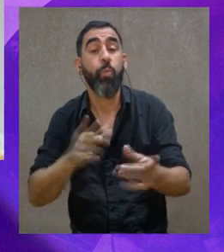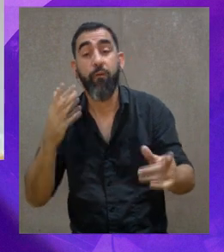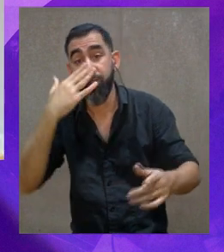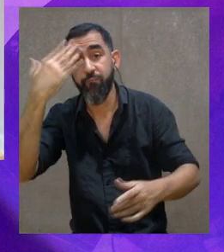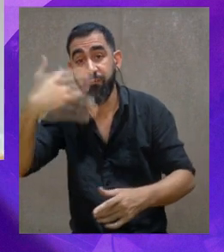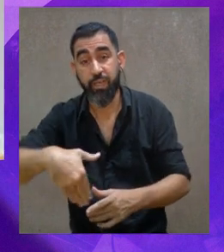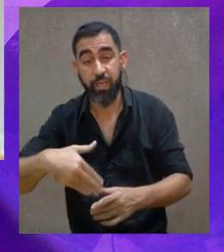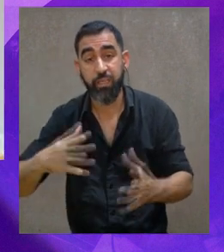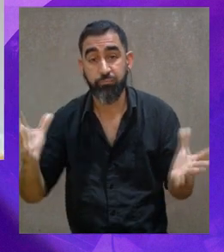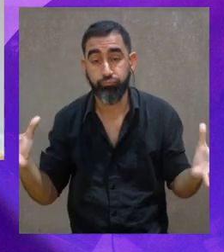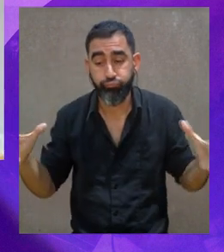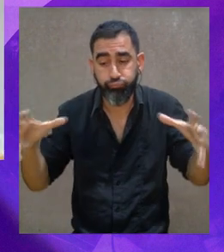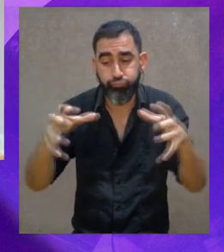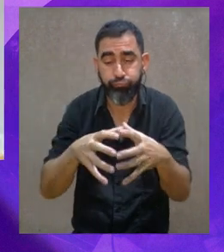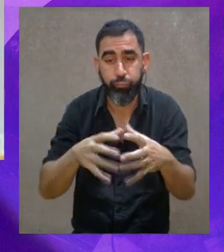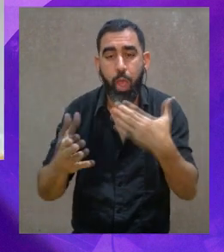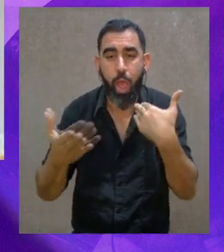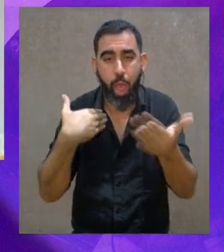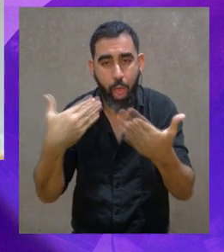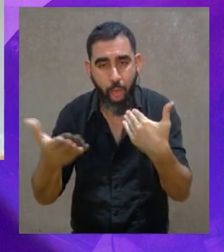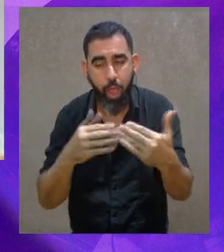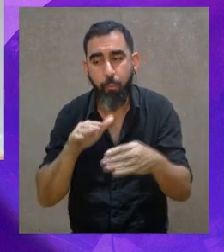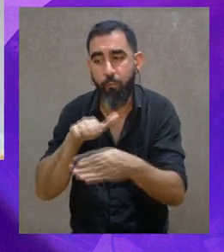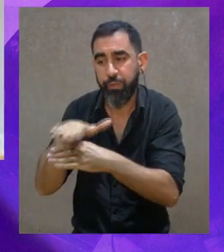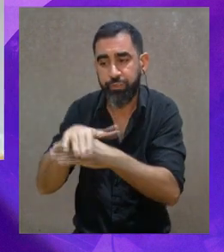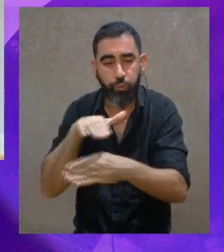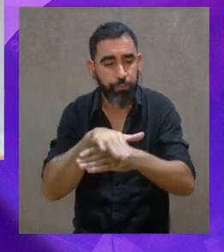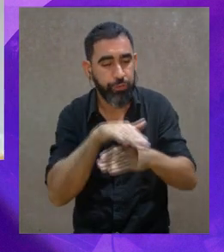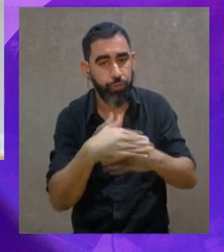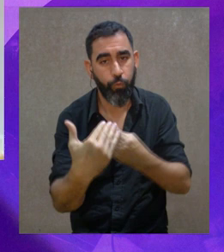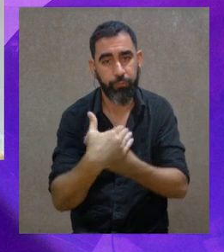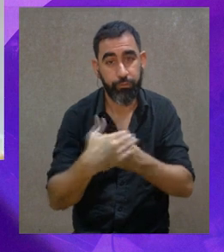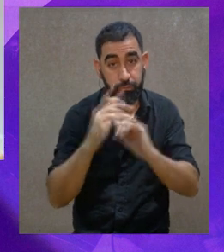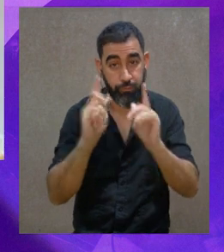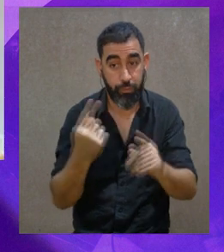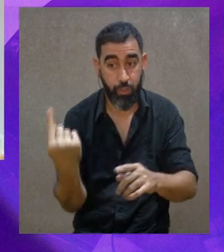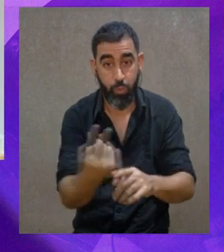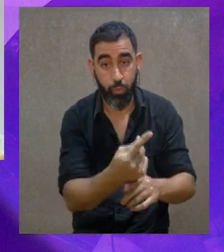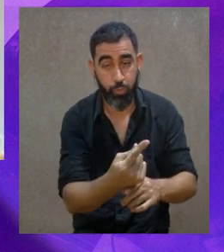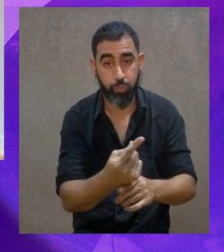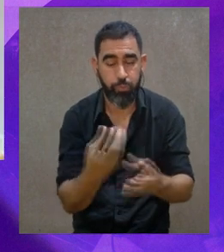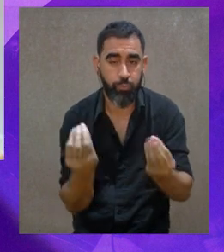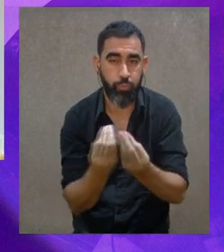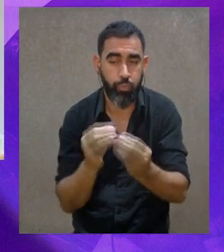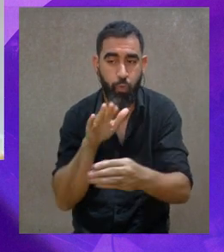concierto y nosotros por costumbre tenemos al finalizar un concierto, nos reunimos todos, hablamos, nos felicitamos